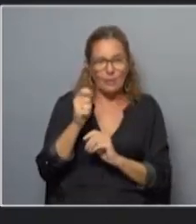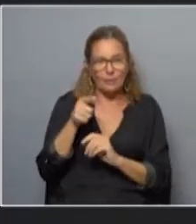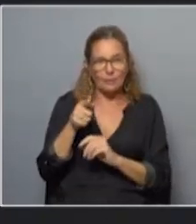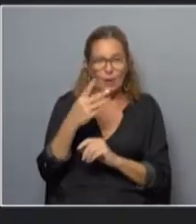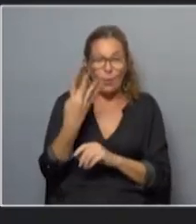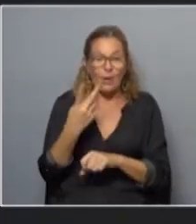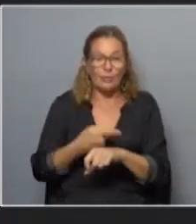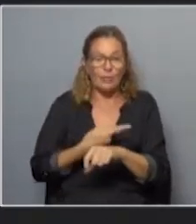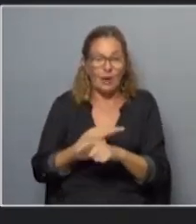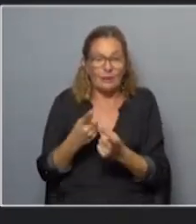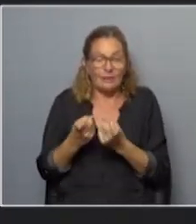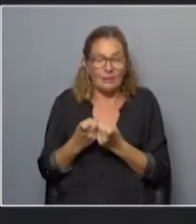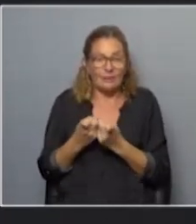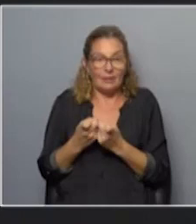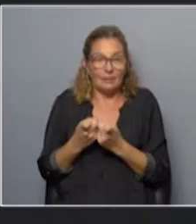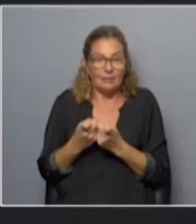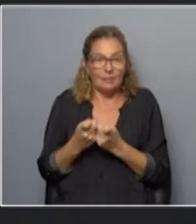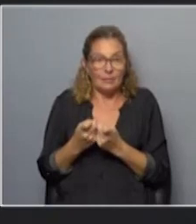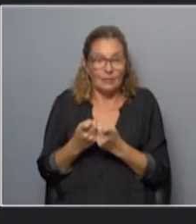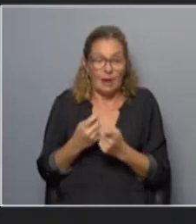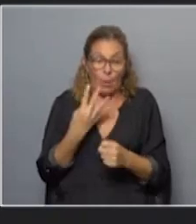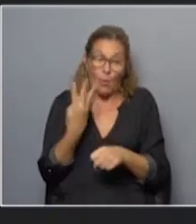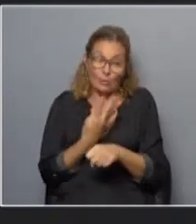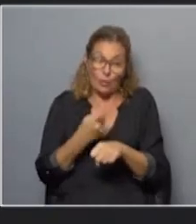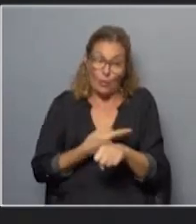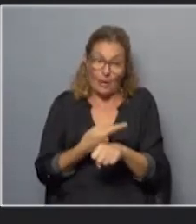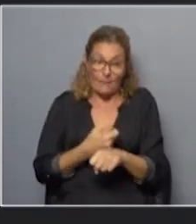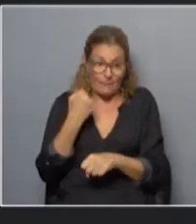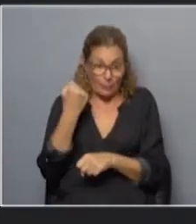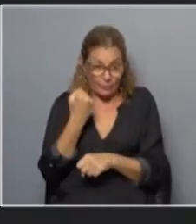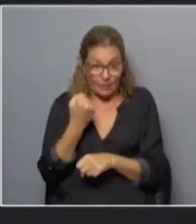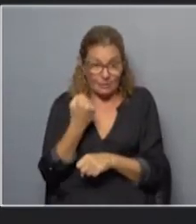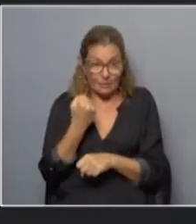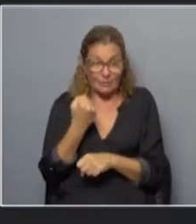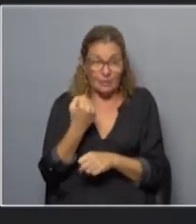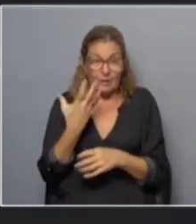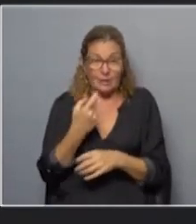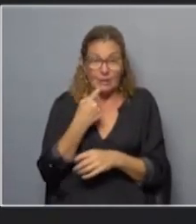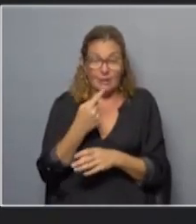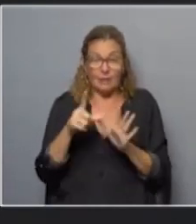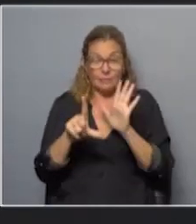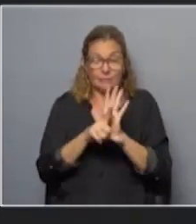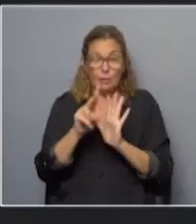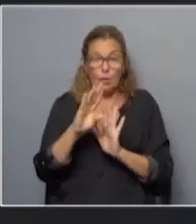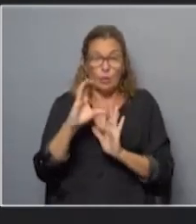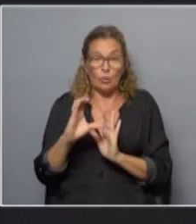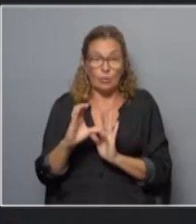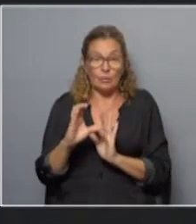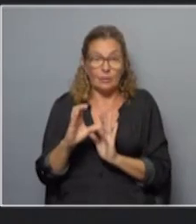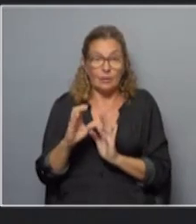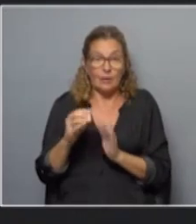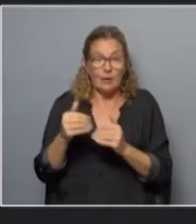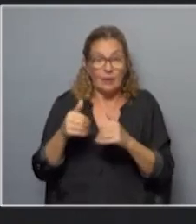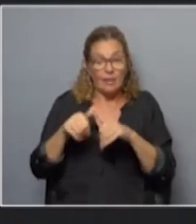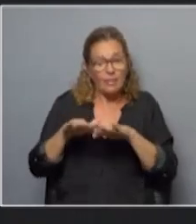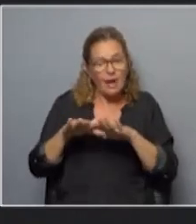primeras cuatro horas. Y en estas primeras cuatro horas lo que implicó la LUC es darle una autonomía